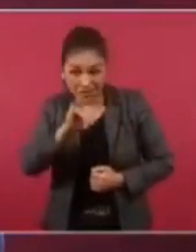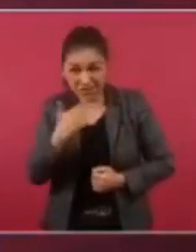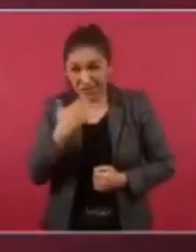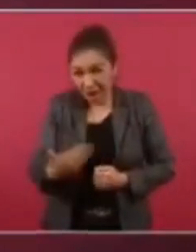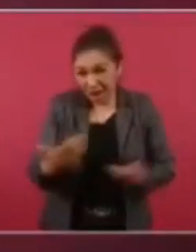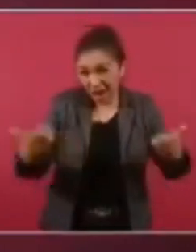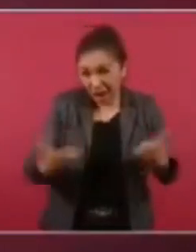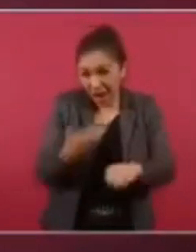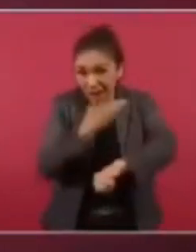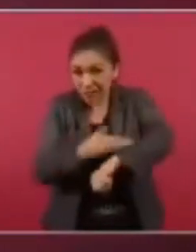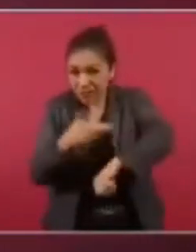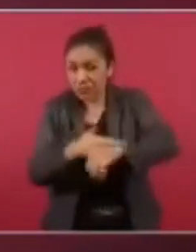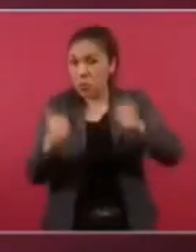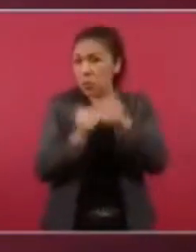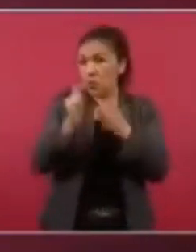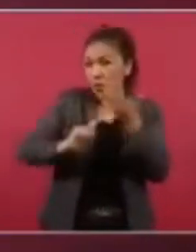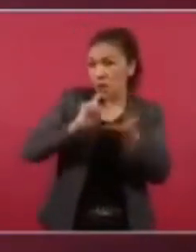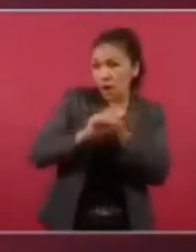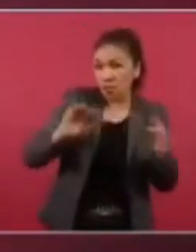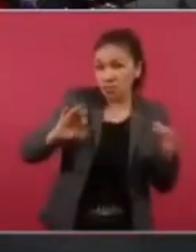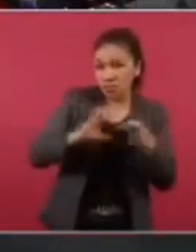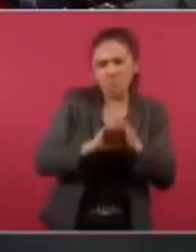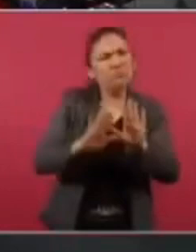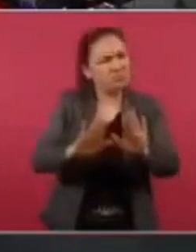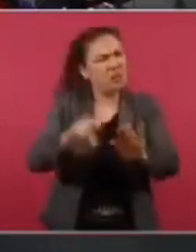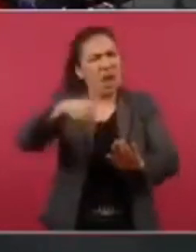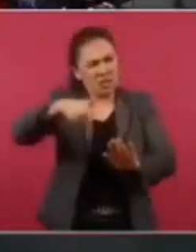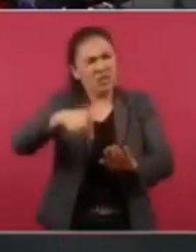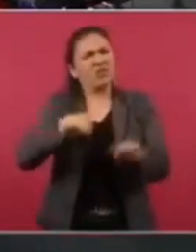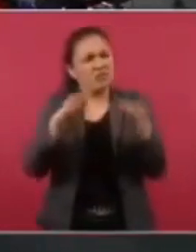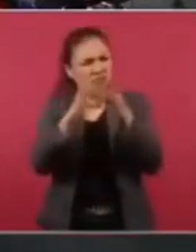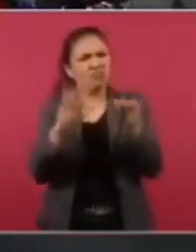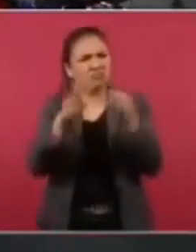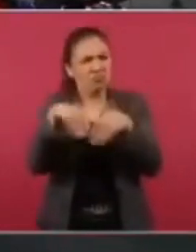legalmente. Aquí lo vamos a analizar.